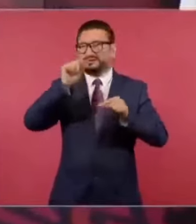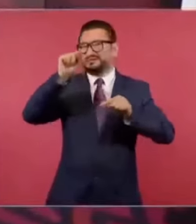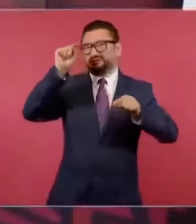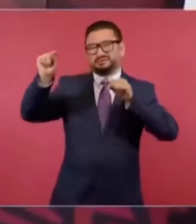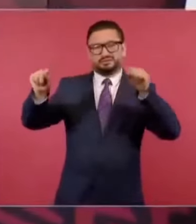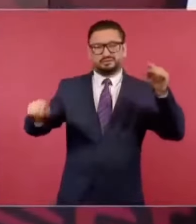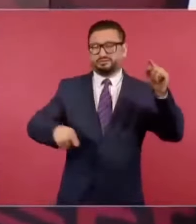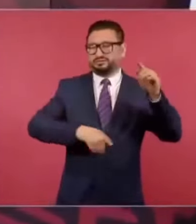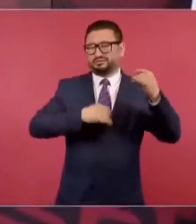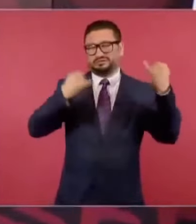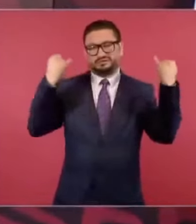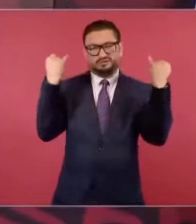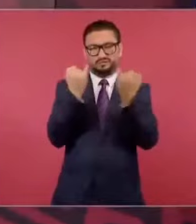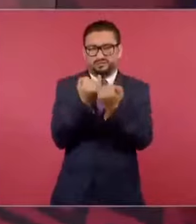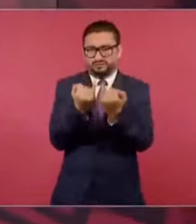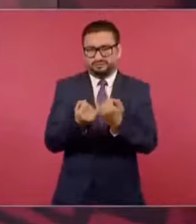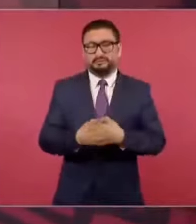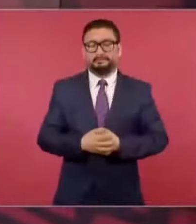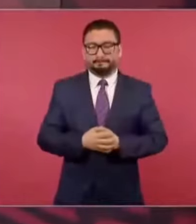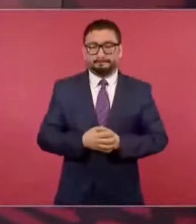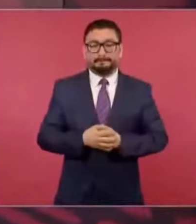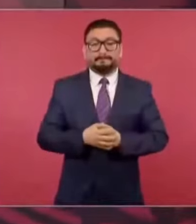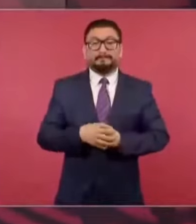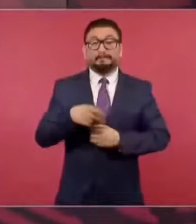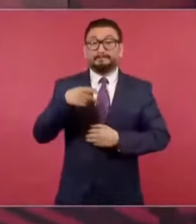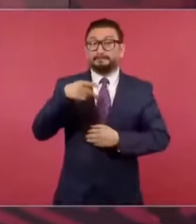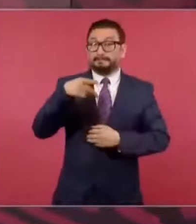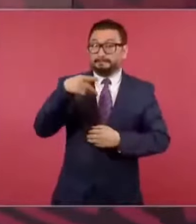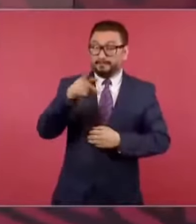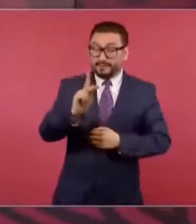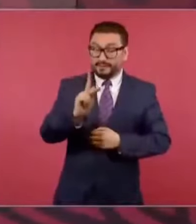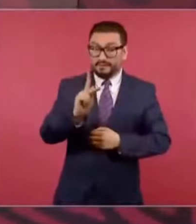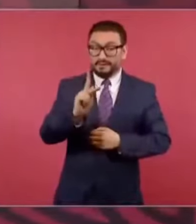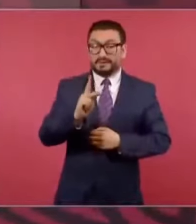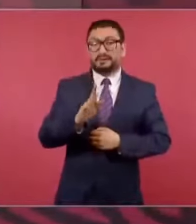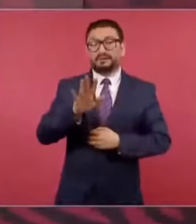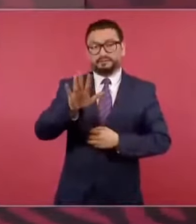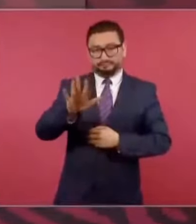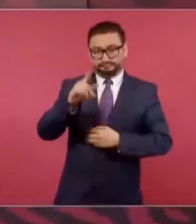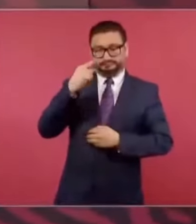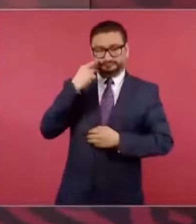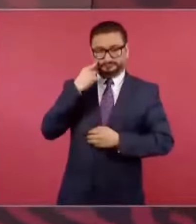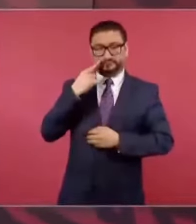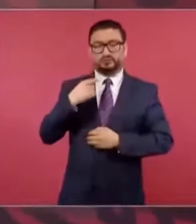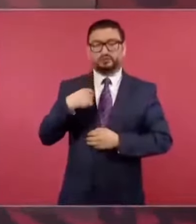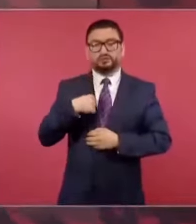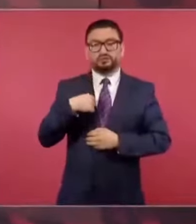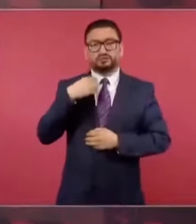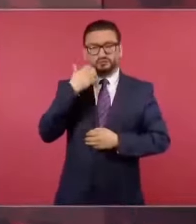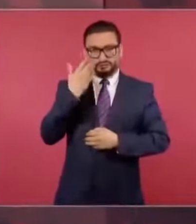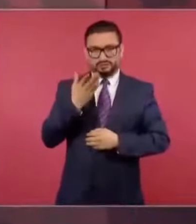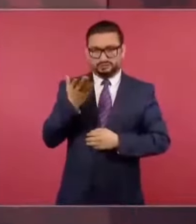lados, pero nada más quiero que